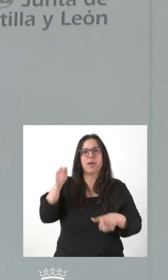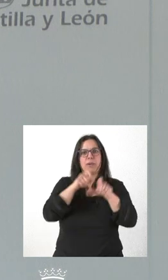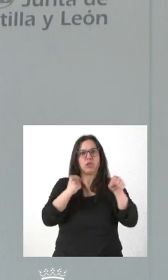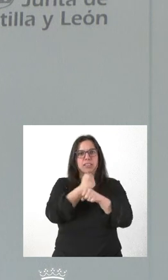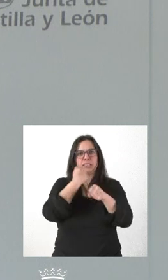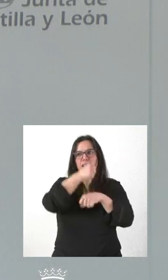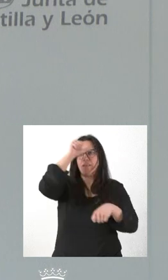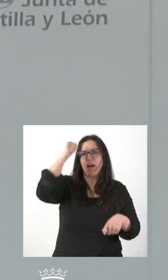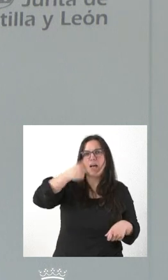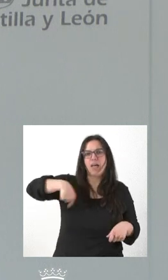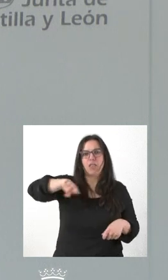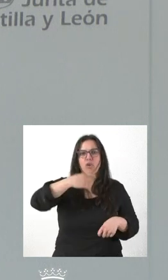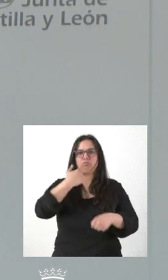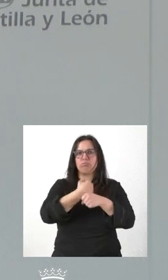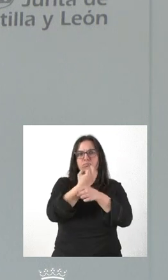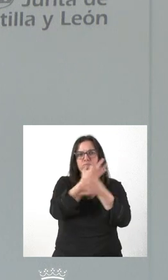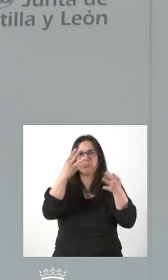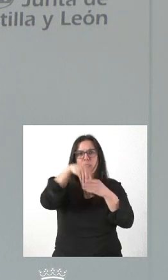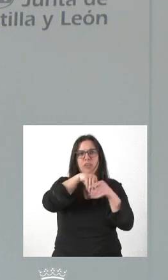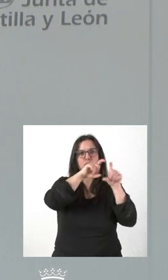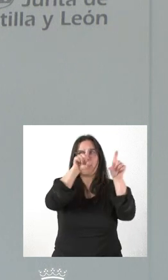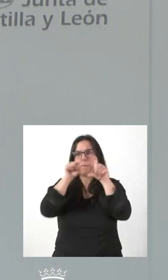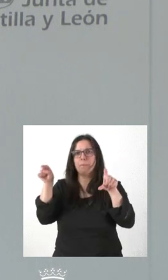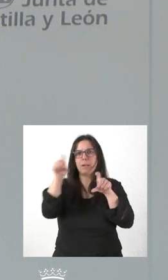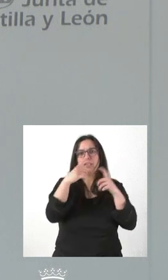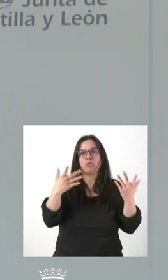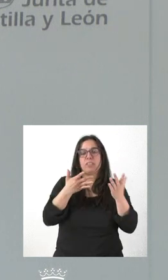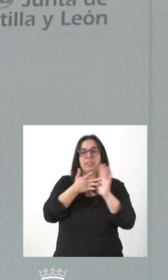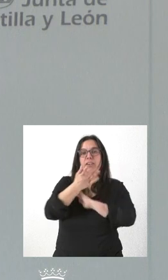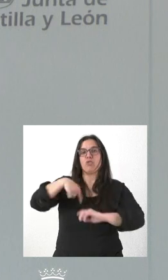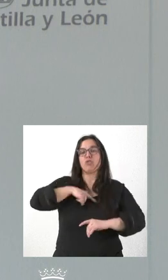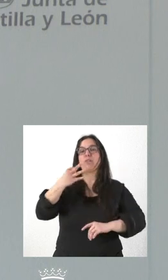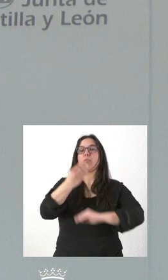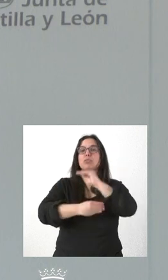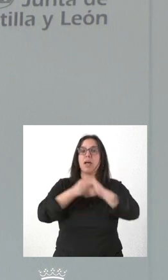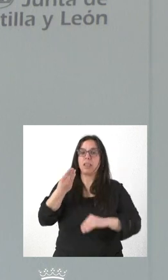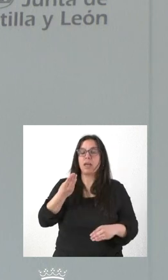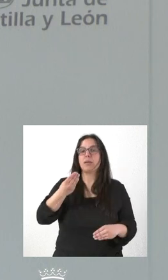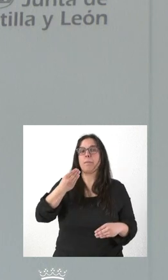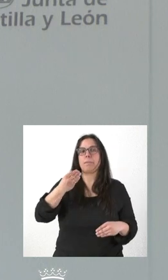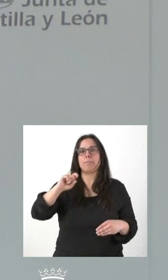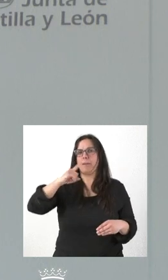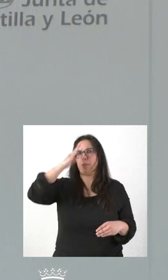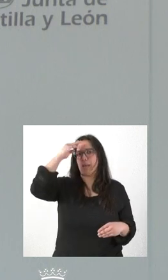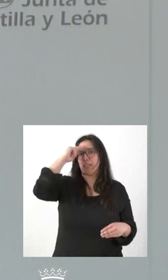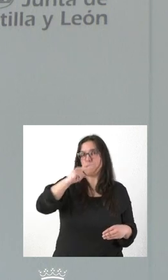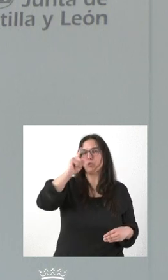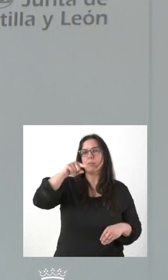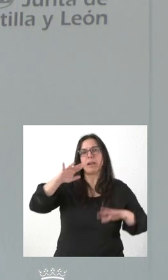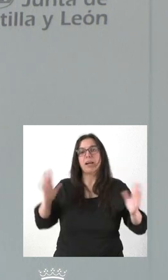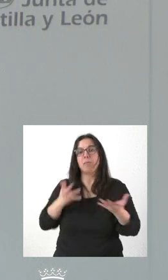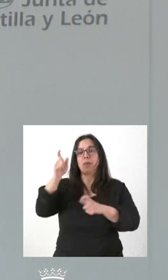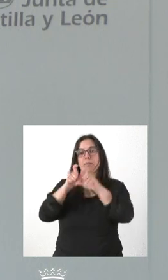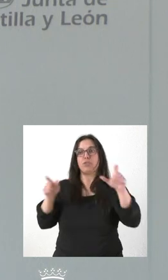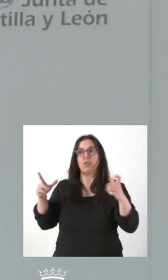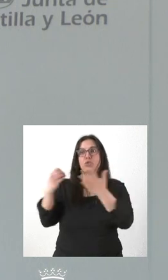desempeñan sus tareas con eficacia dentro de esas empresas y, por tanto, yo creo que lo que tenemos que hacer es, también, desde el respeto, animar a todos los que quieren venir